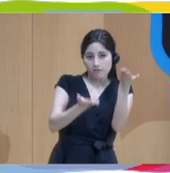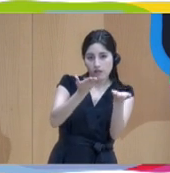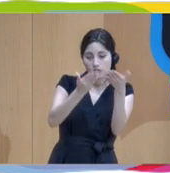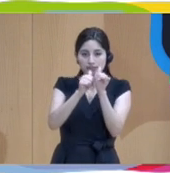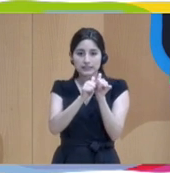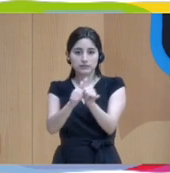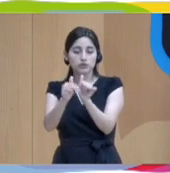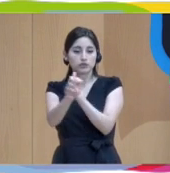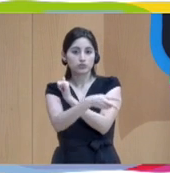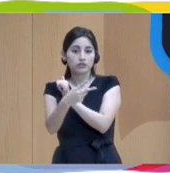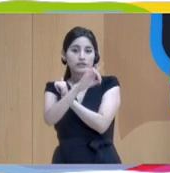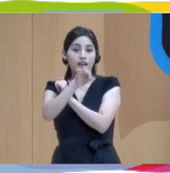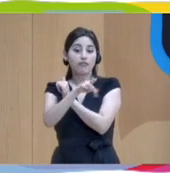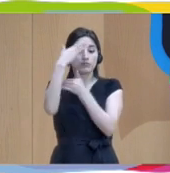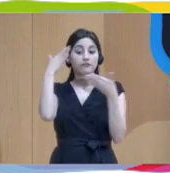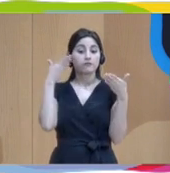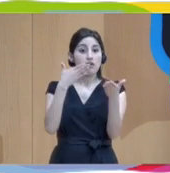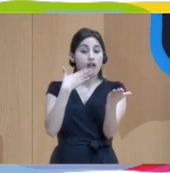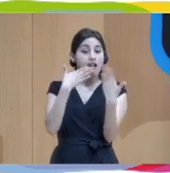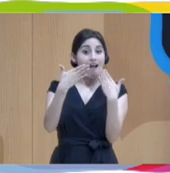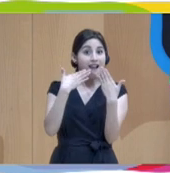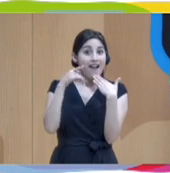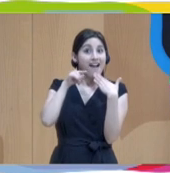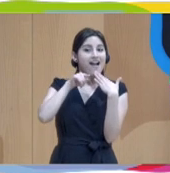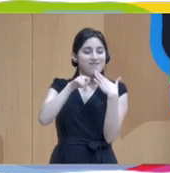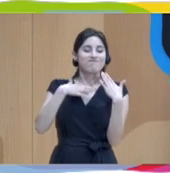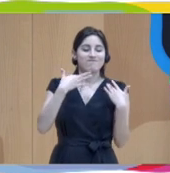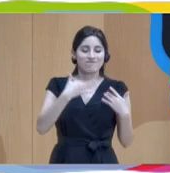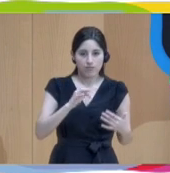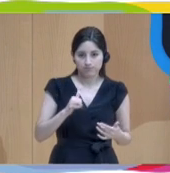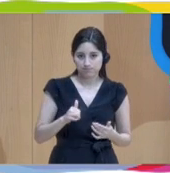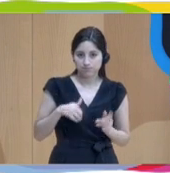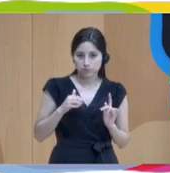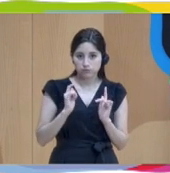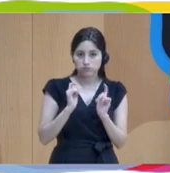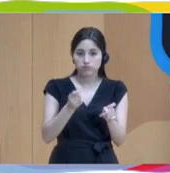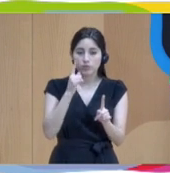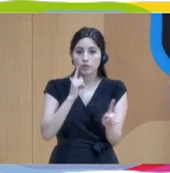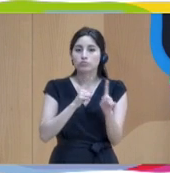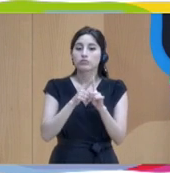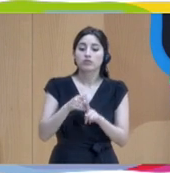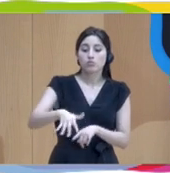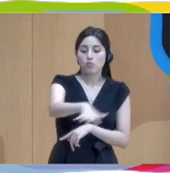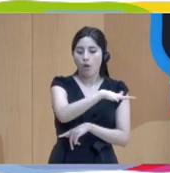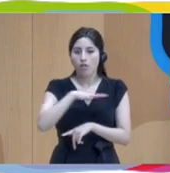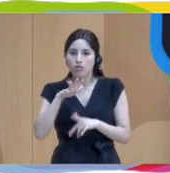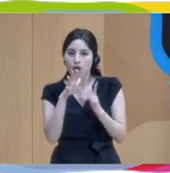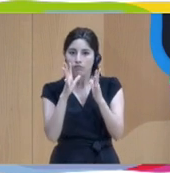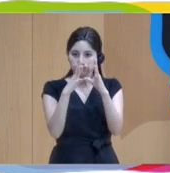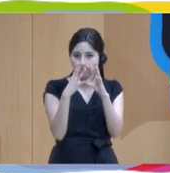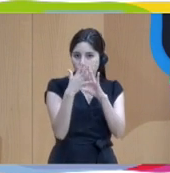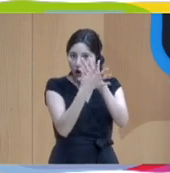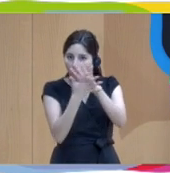enfoque dialoguito puede representar una gran oportunidad para establecer espacios de confrontación entre los